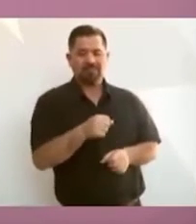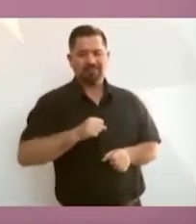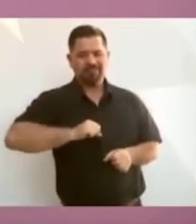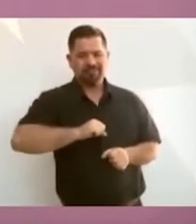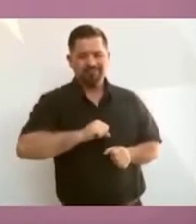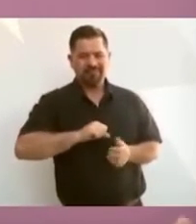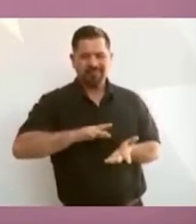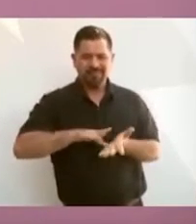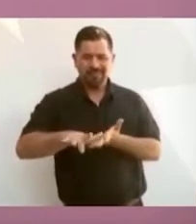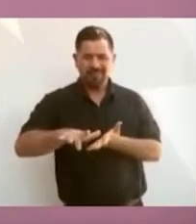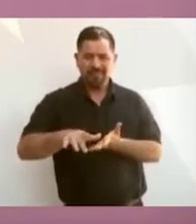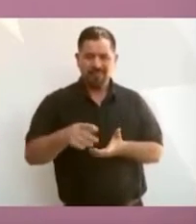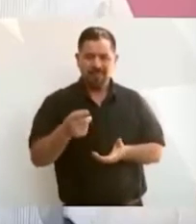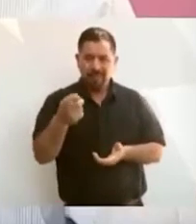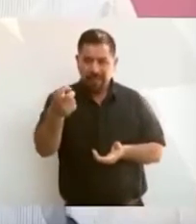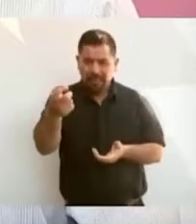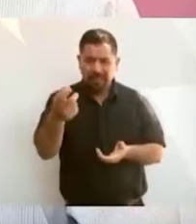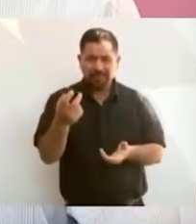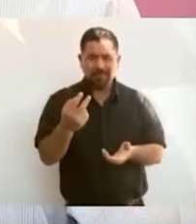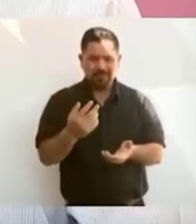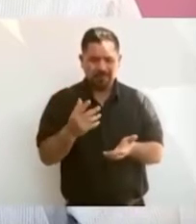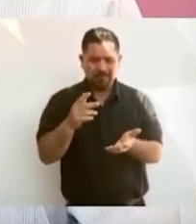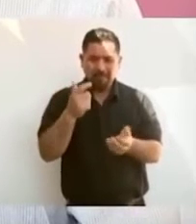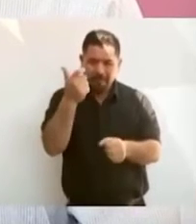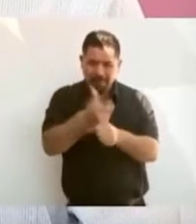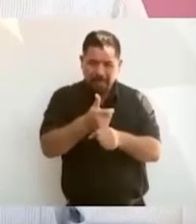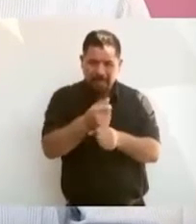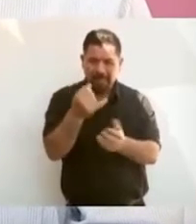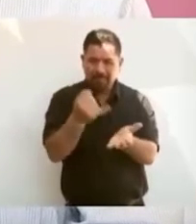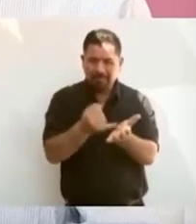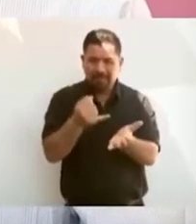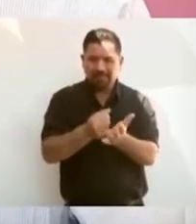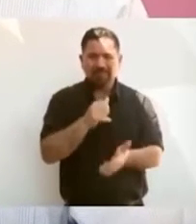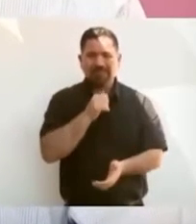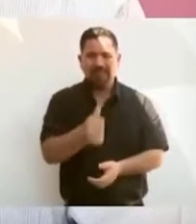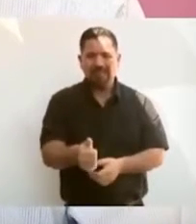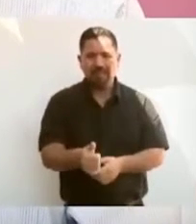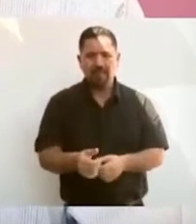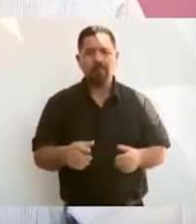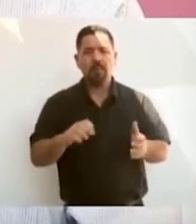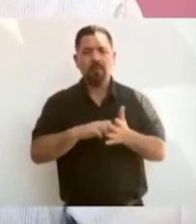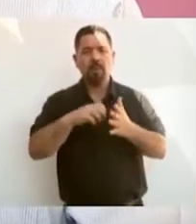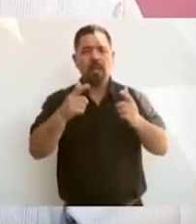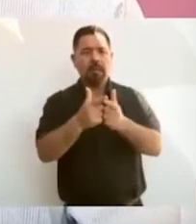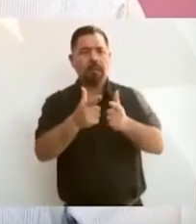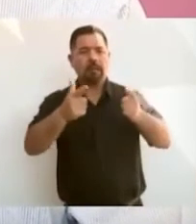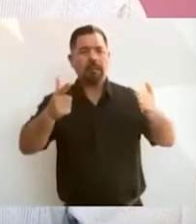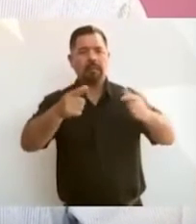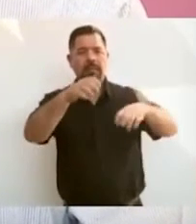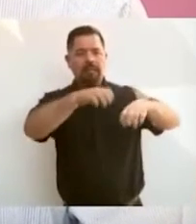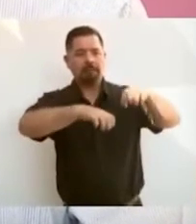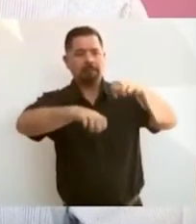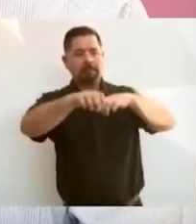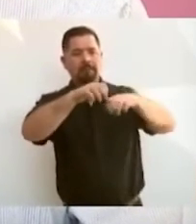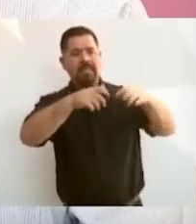siquiera pagaban impuestos, las grandes corporaciones empresariales,